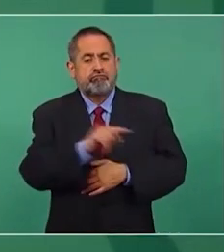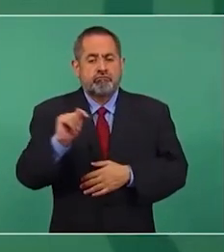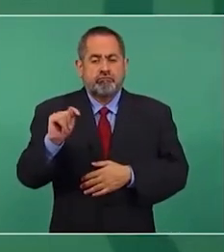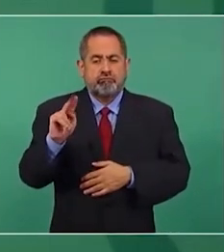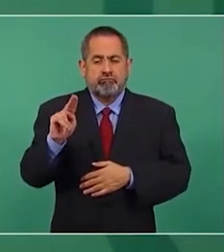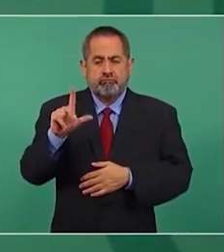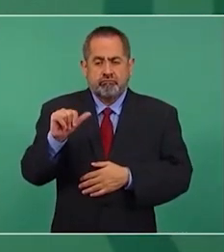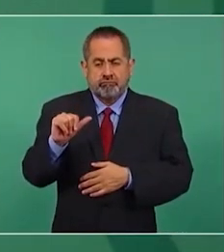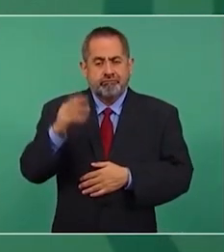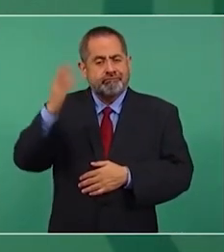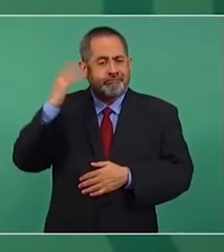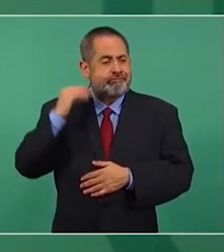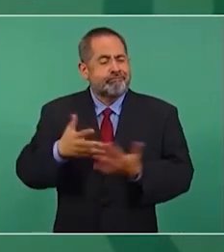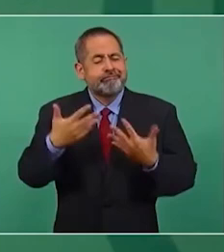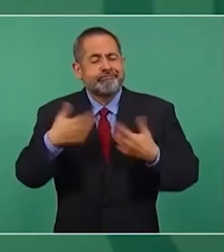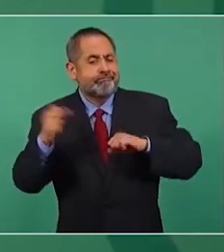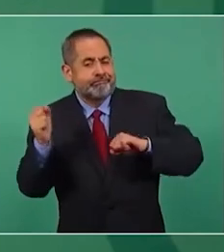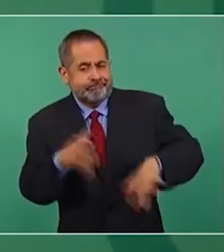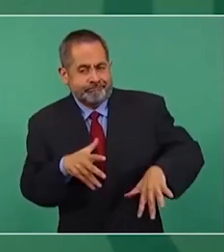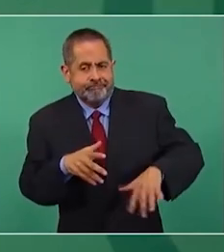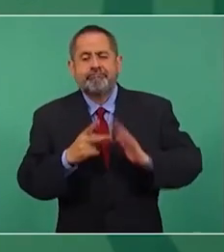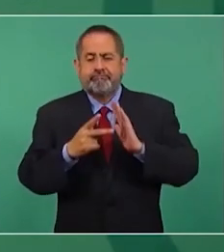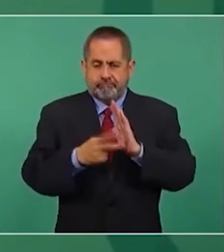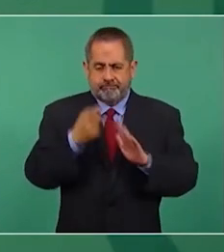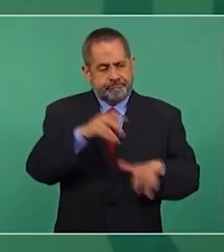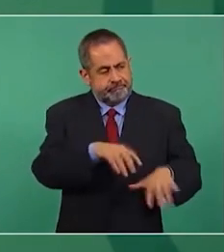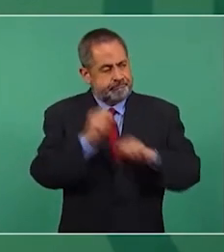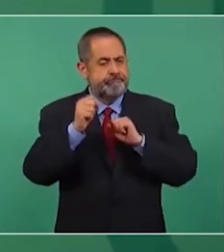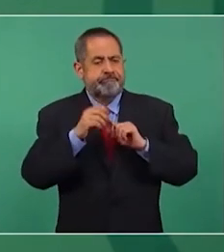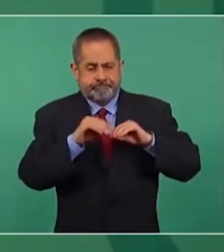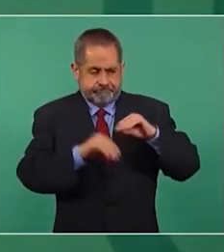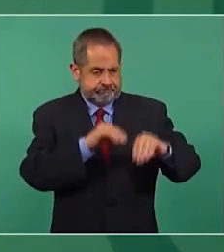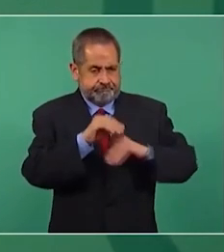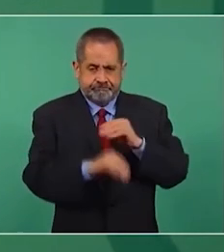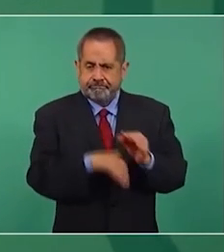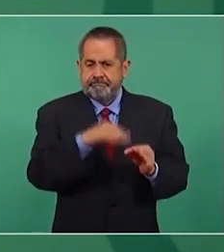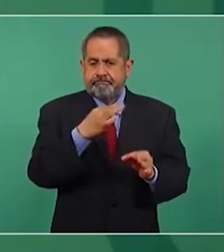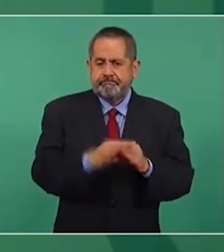que se había quedado en el abandono para